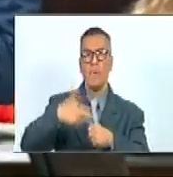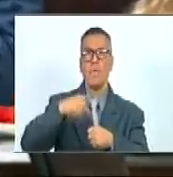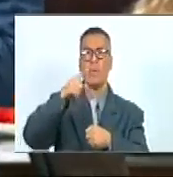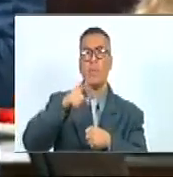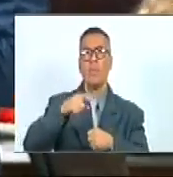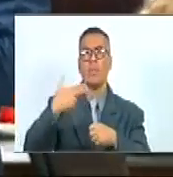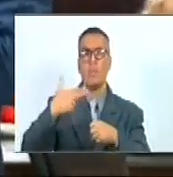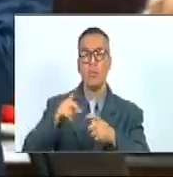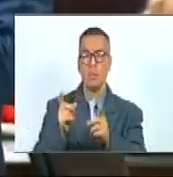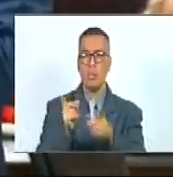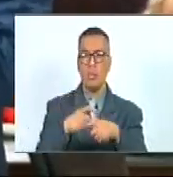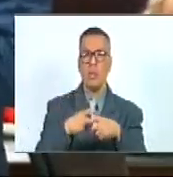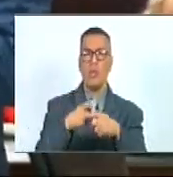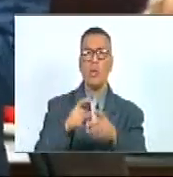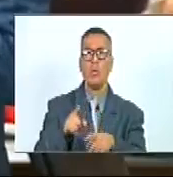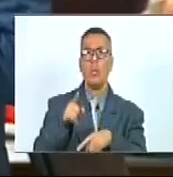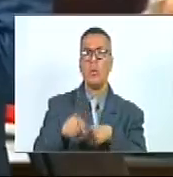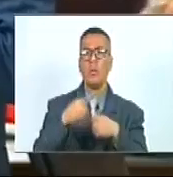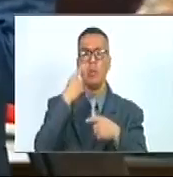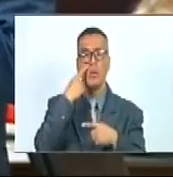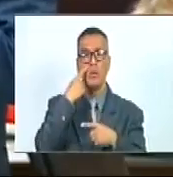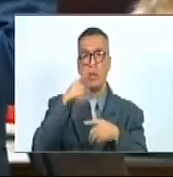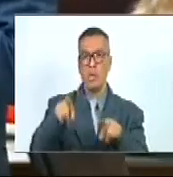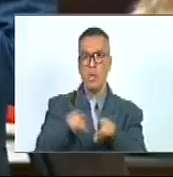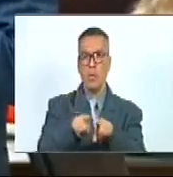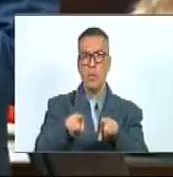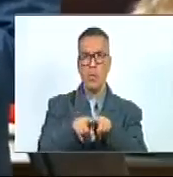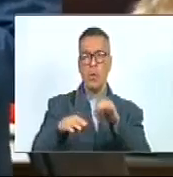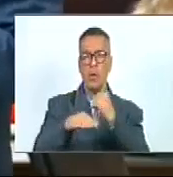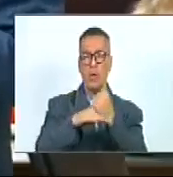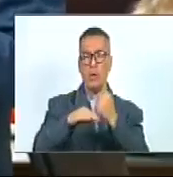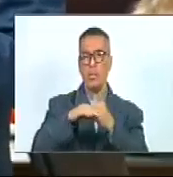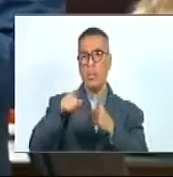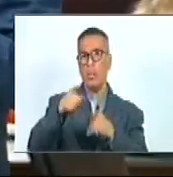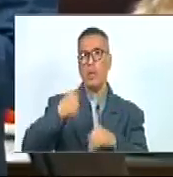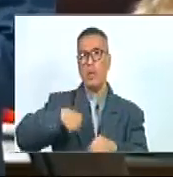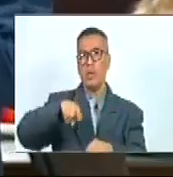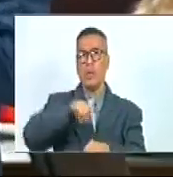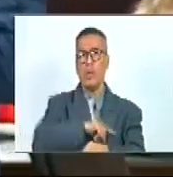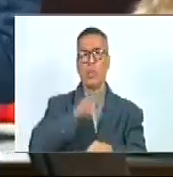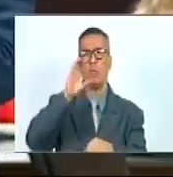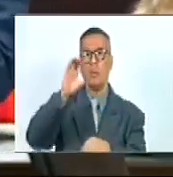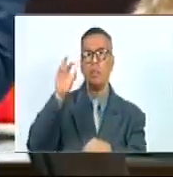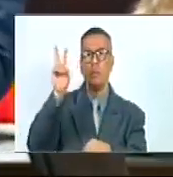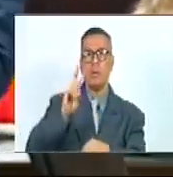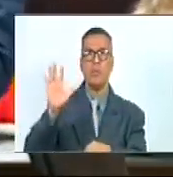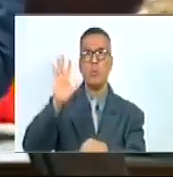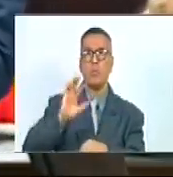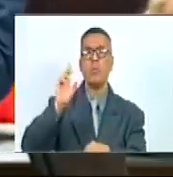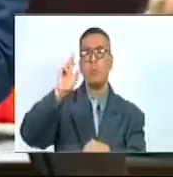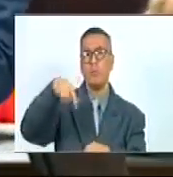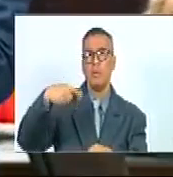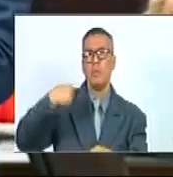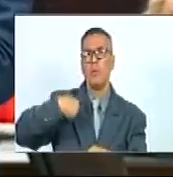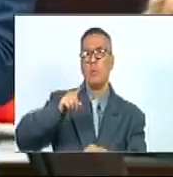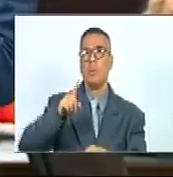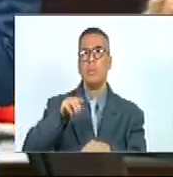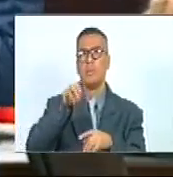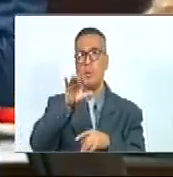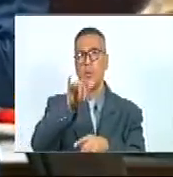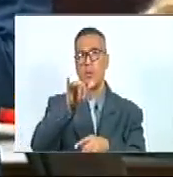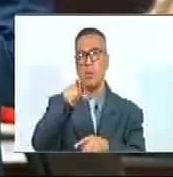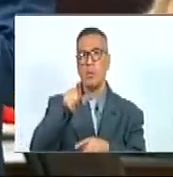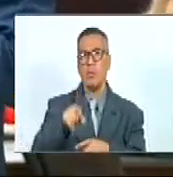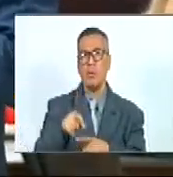y gasífero teniendo las mismas potencialidades que nuestra patria también tiene las mismas